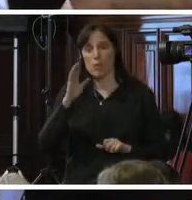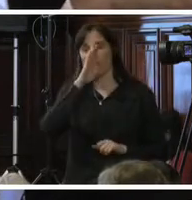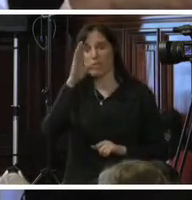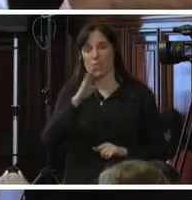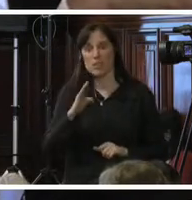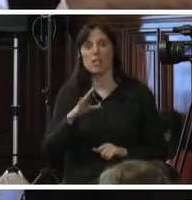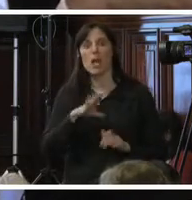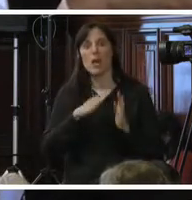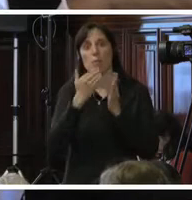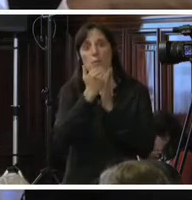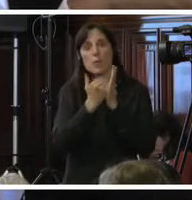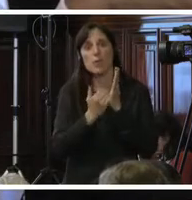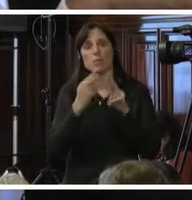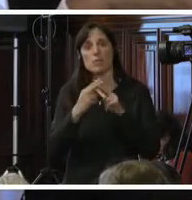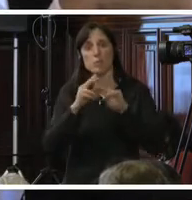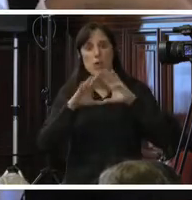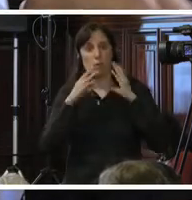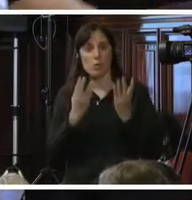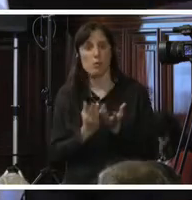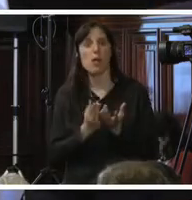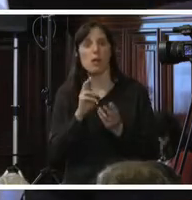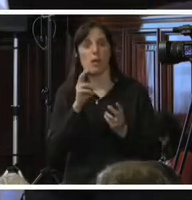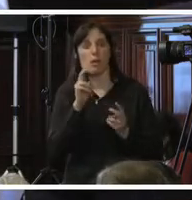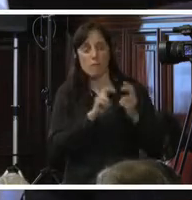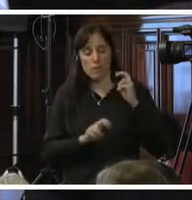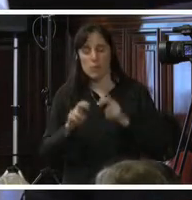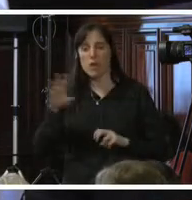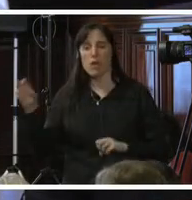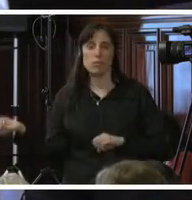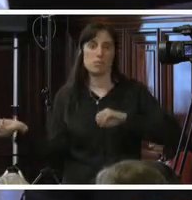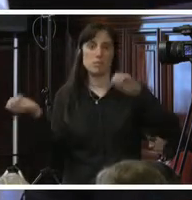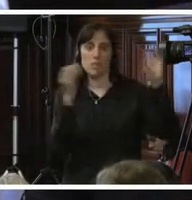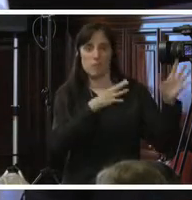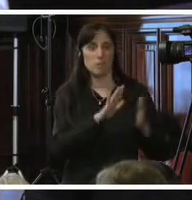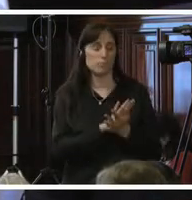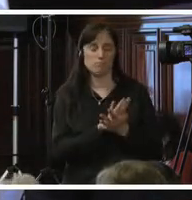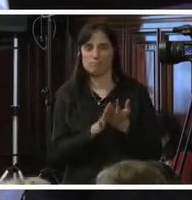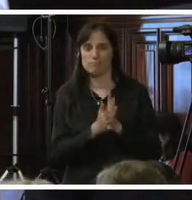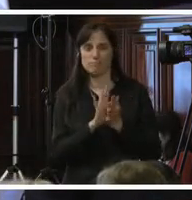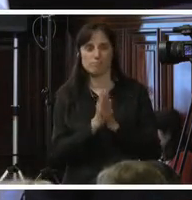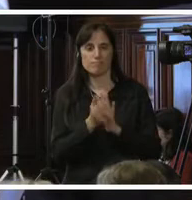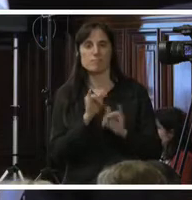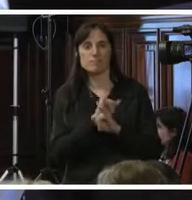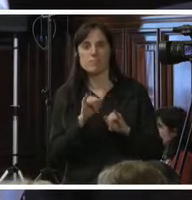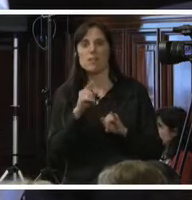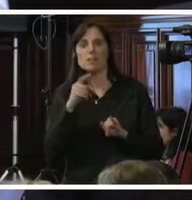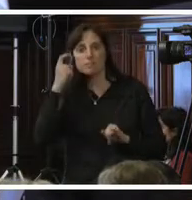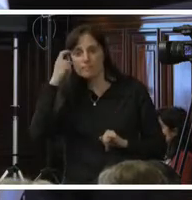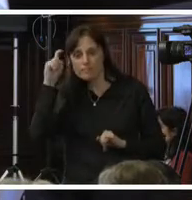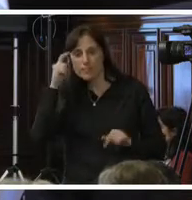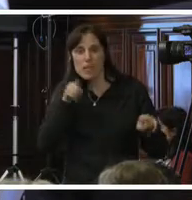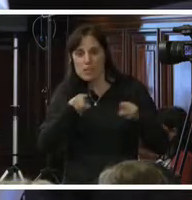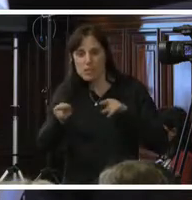GLOACT, Acción Global para Prevenir y Combatir la Trata de Personas y el Tráfico Ilícito de Migrantes, el cual se basa en acciones estratégicas